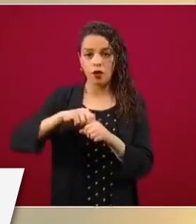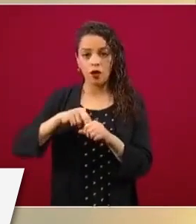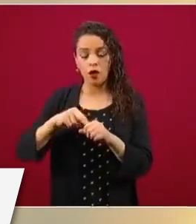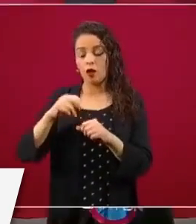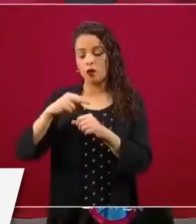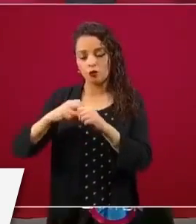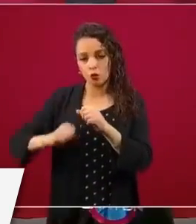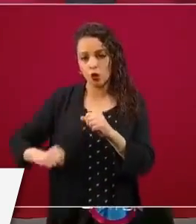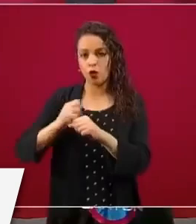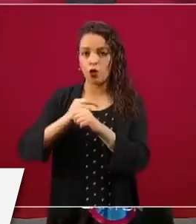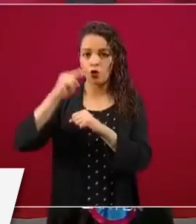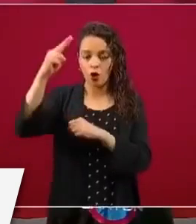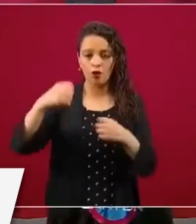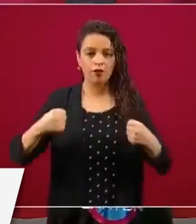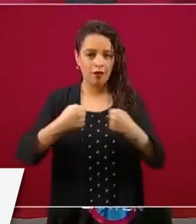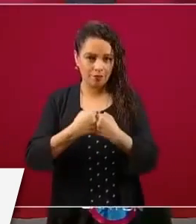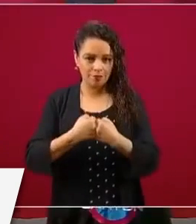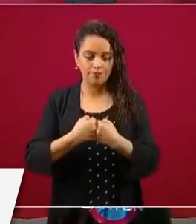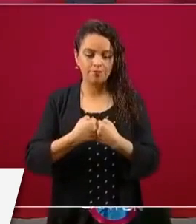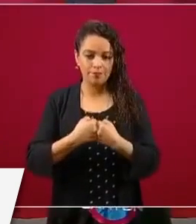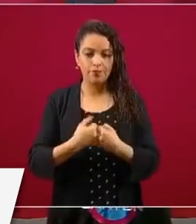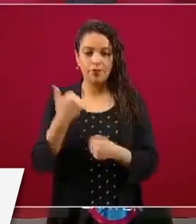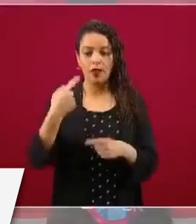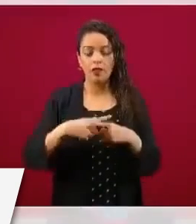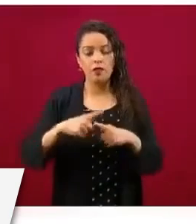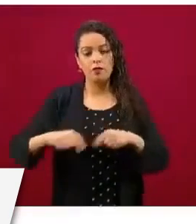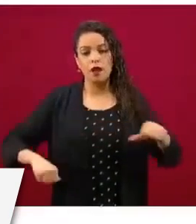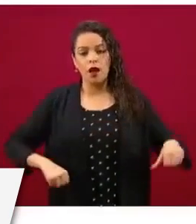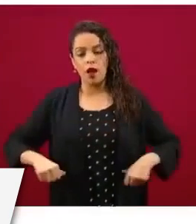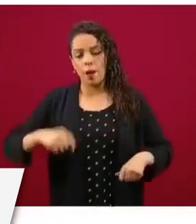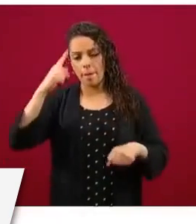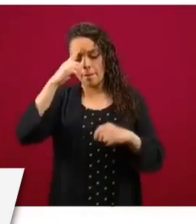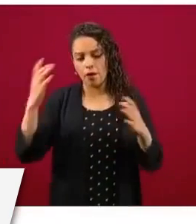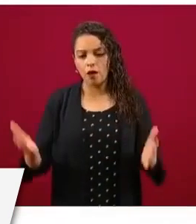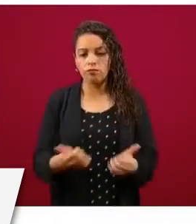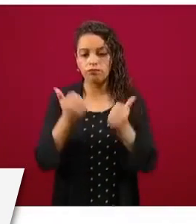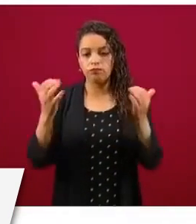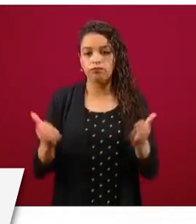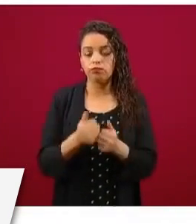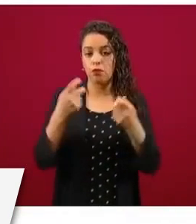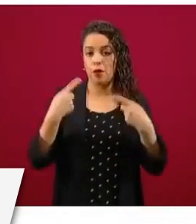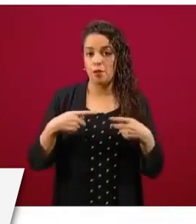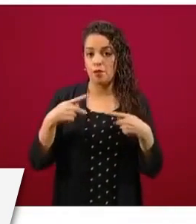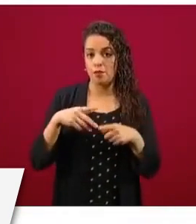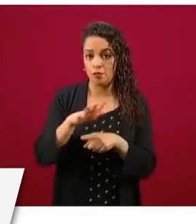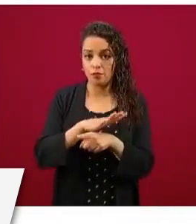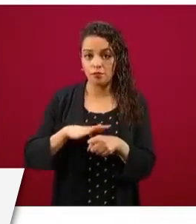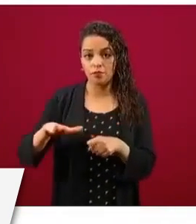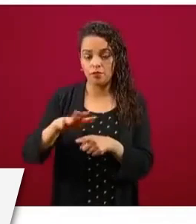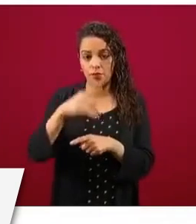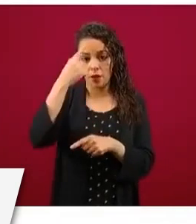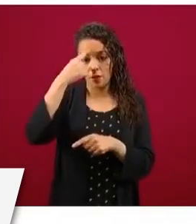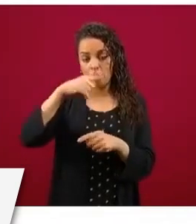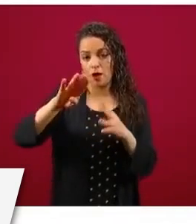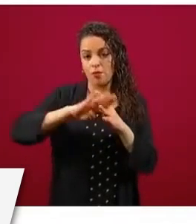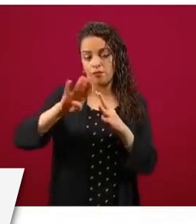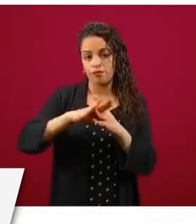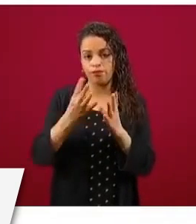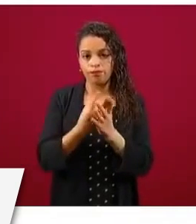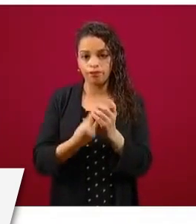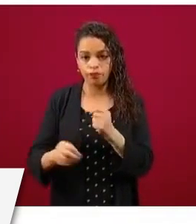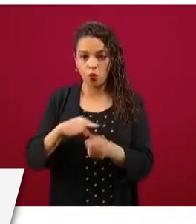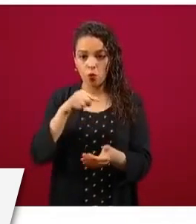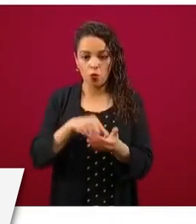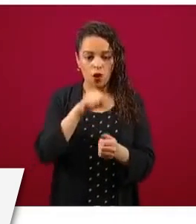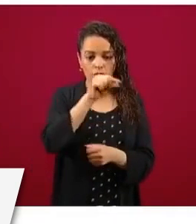y las actividades, lo que es rescato humanitario, puntos de control migratorio, puestos militares